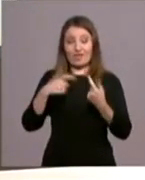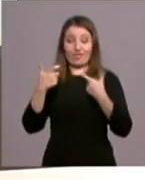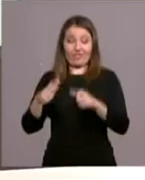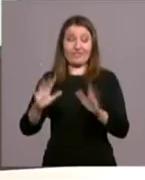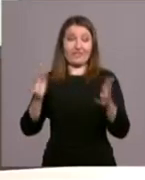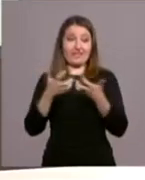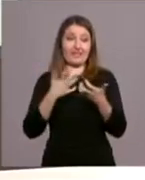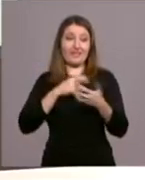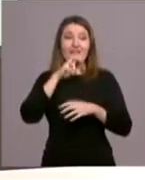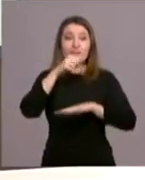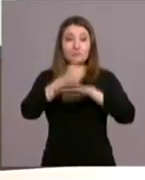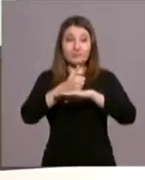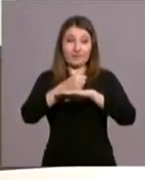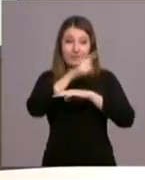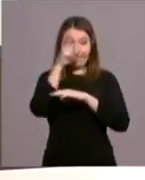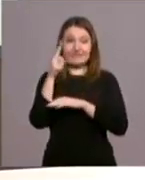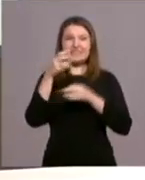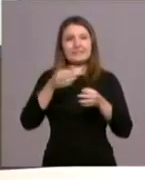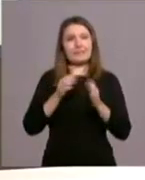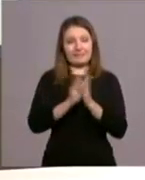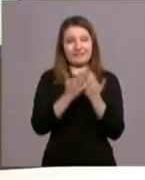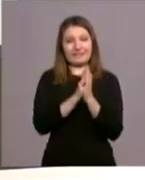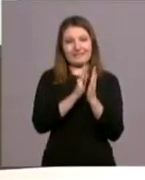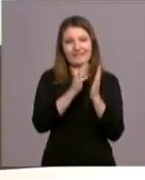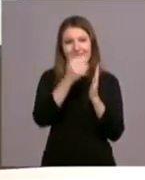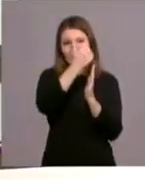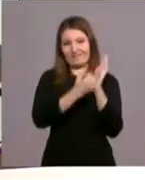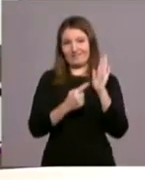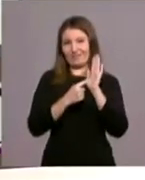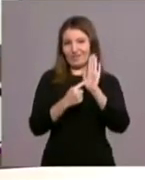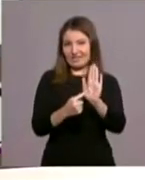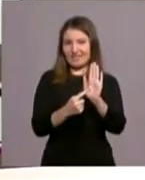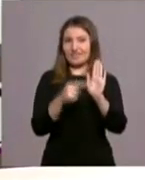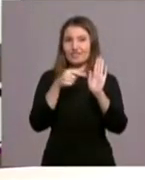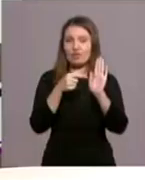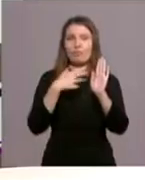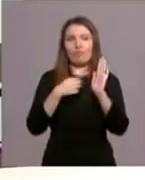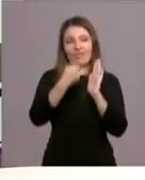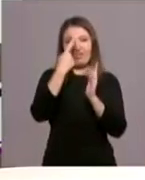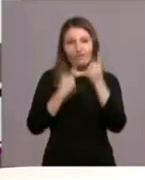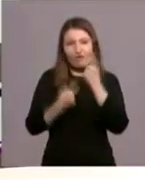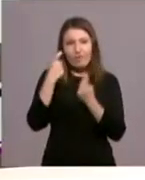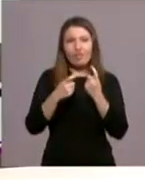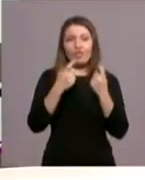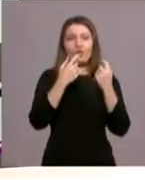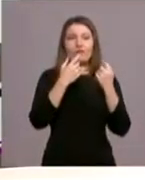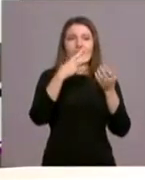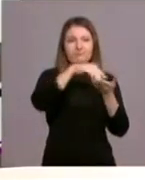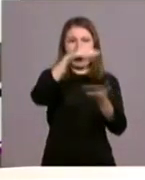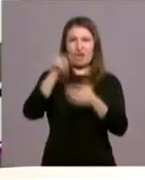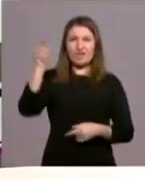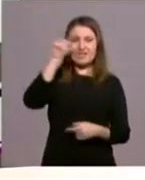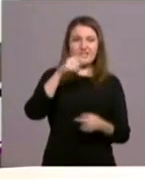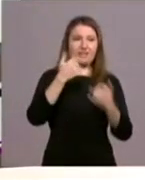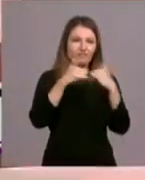edita, edita su folleto donde, bueno, pues se pueden consultar todas las celebraciones litúrgicas de estos días,